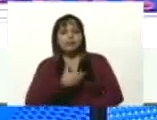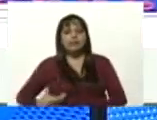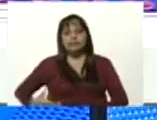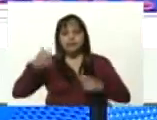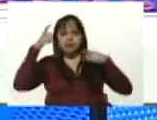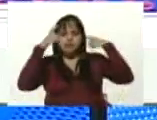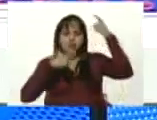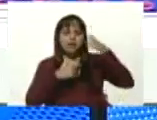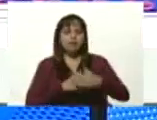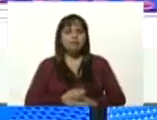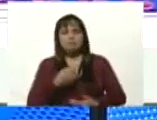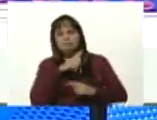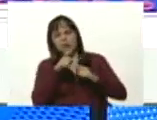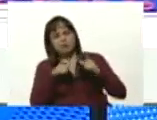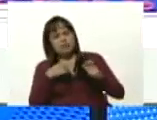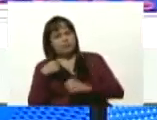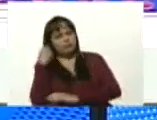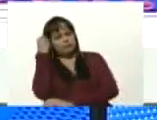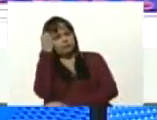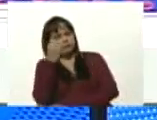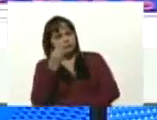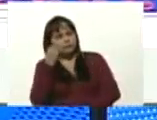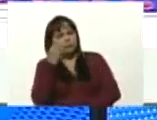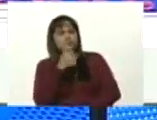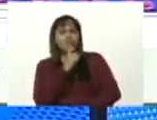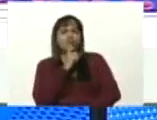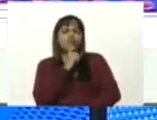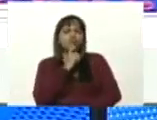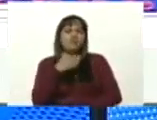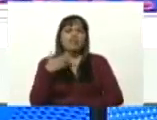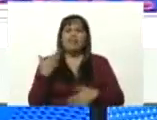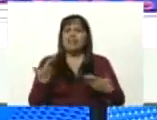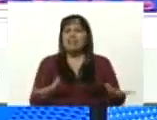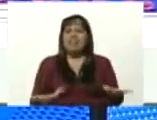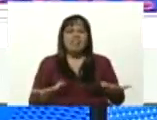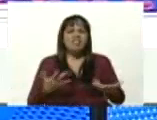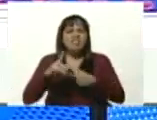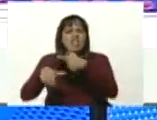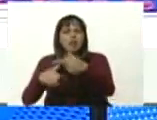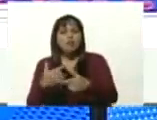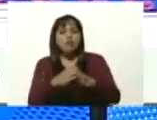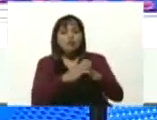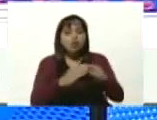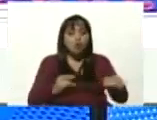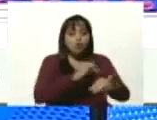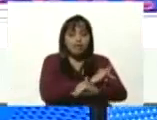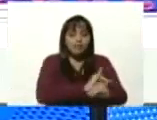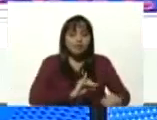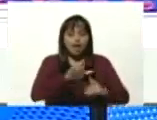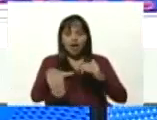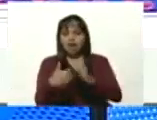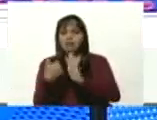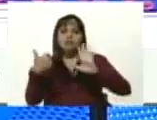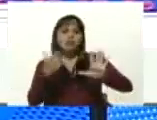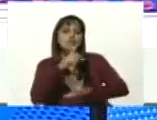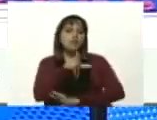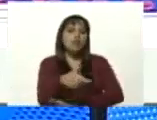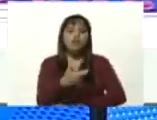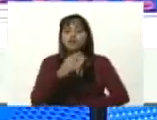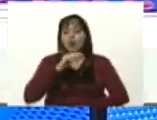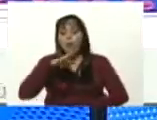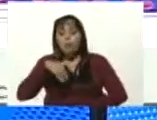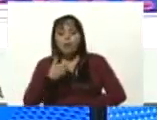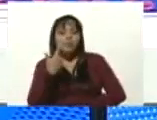se preguntó, ¿y qué es de la vida de todos aquellos venezolanos que no pudieron